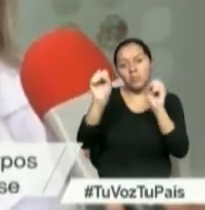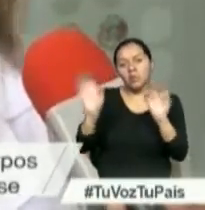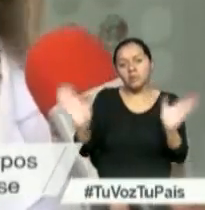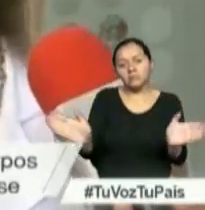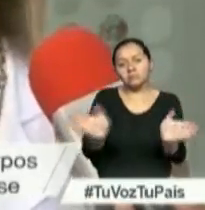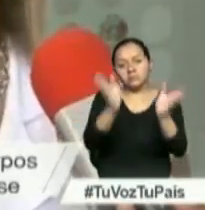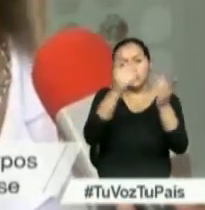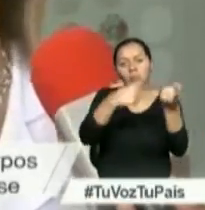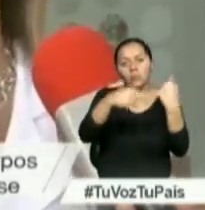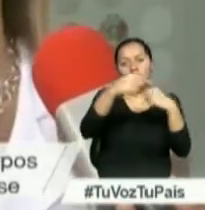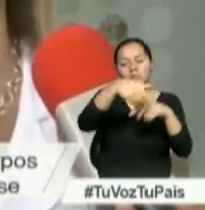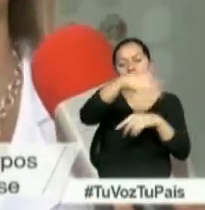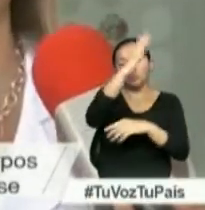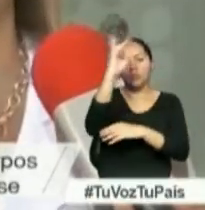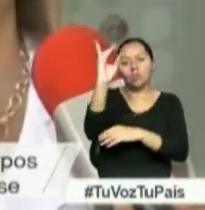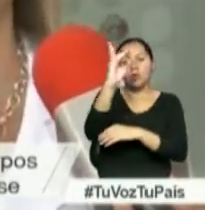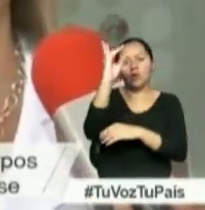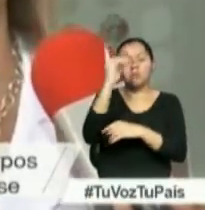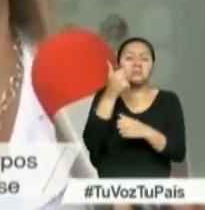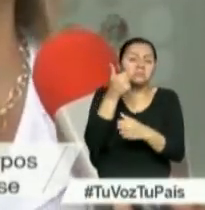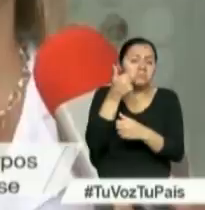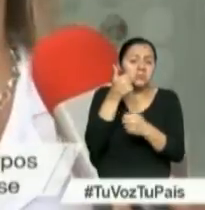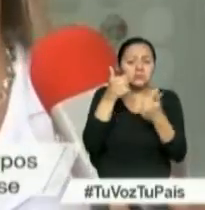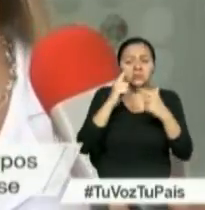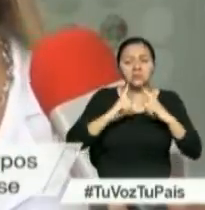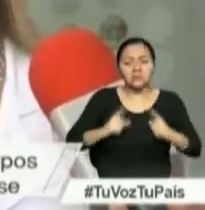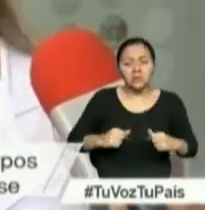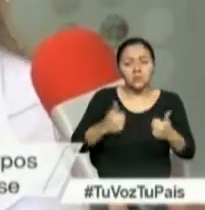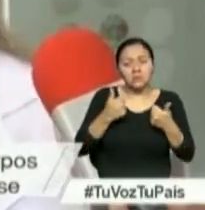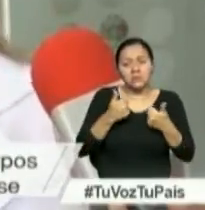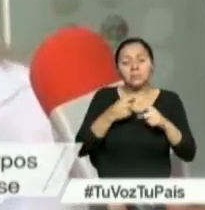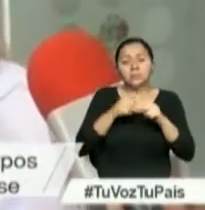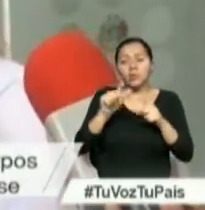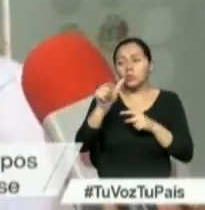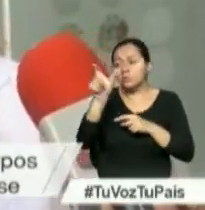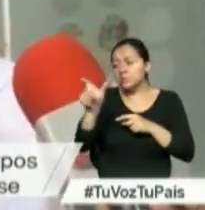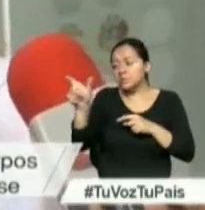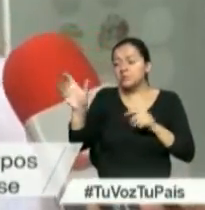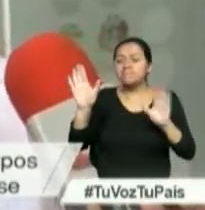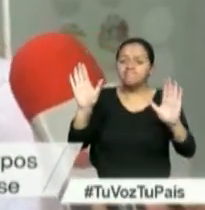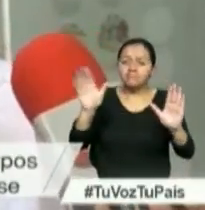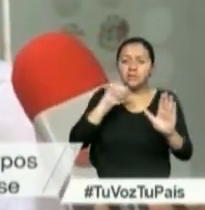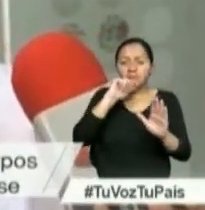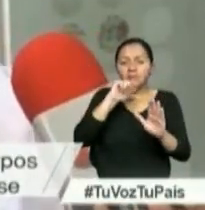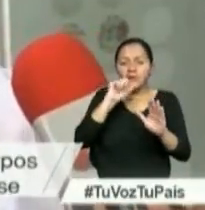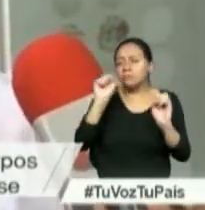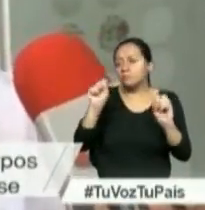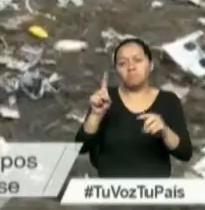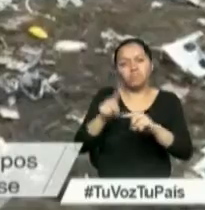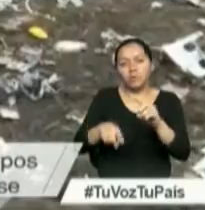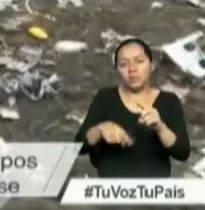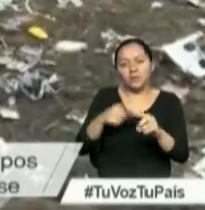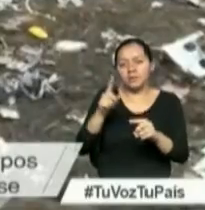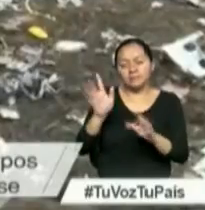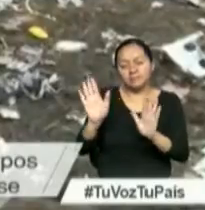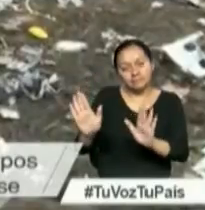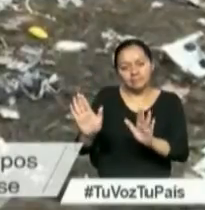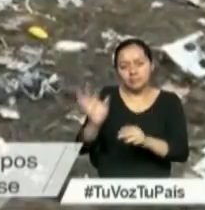regrese a Bolivia. Él se encuentra en muy buenas condiciones. De los otros pacientes todavía no tenemos posibilidad de alta.